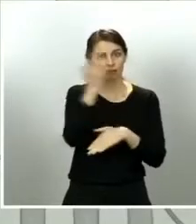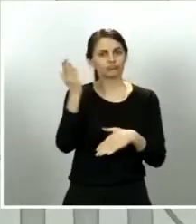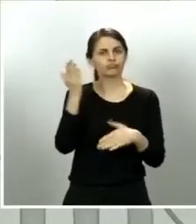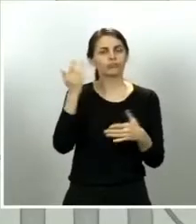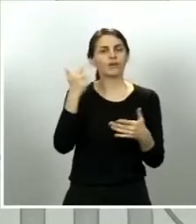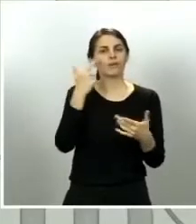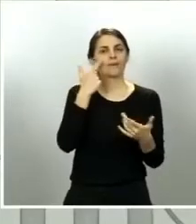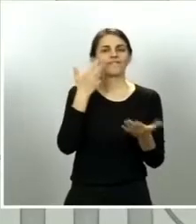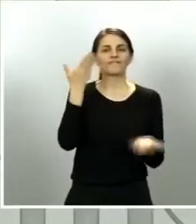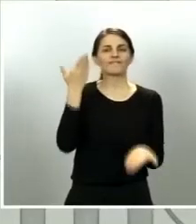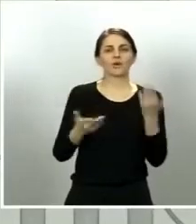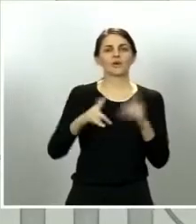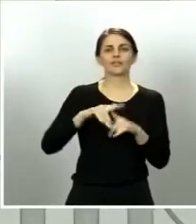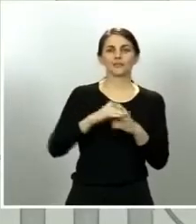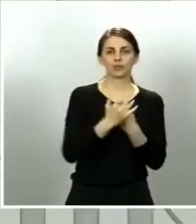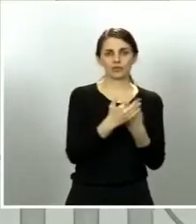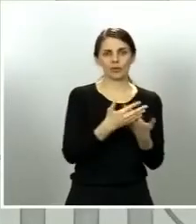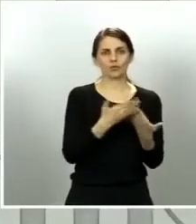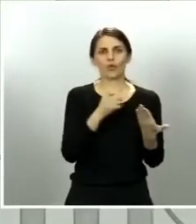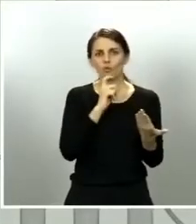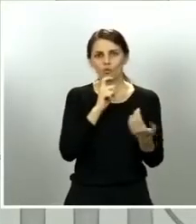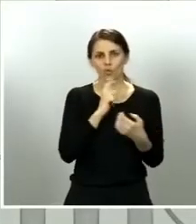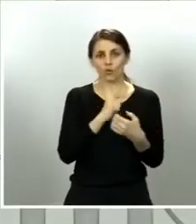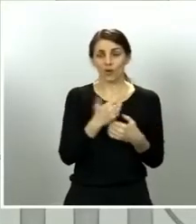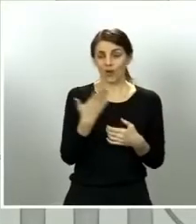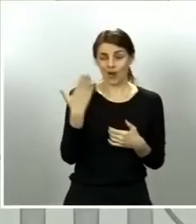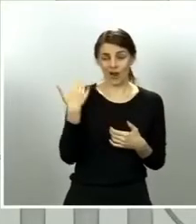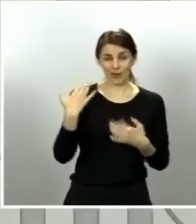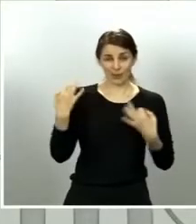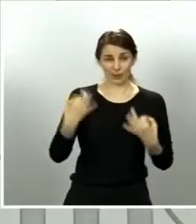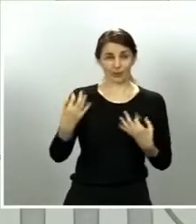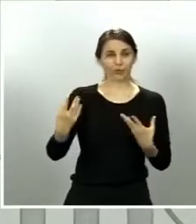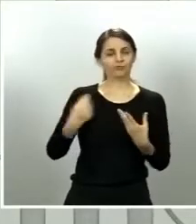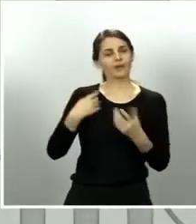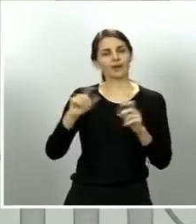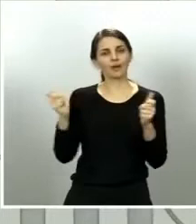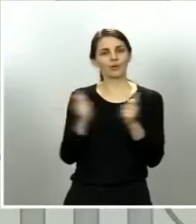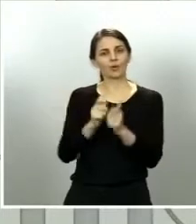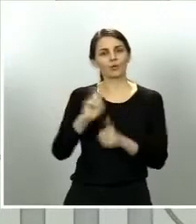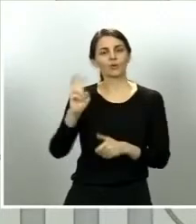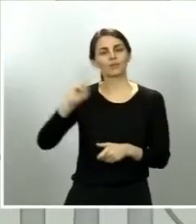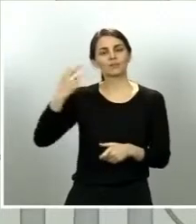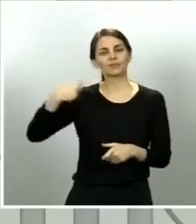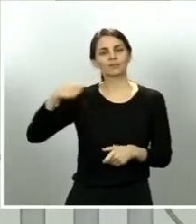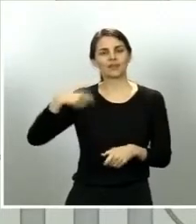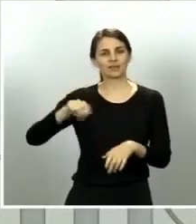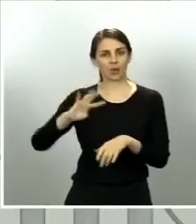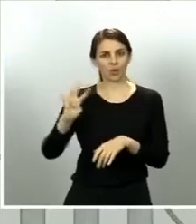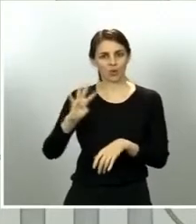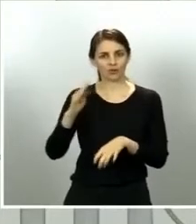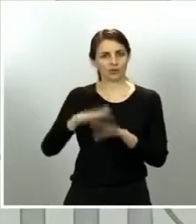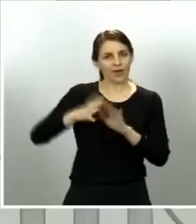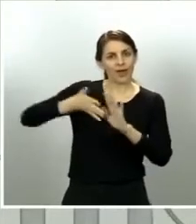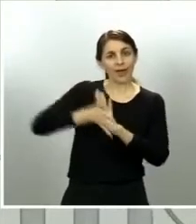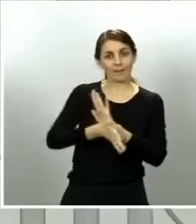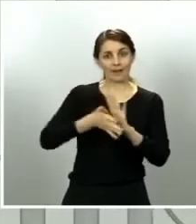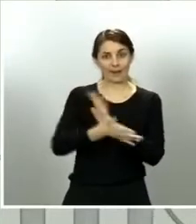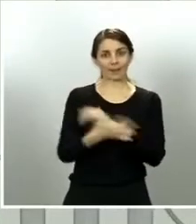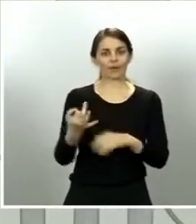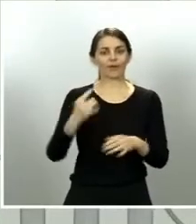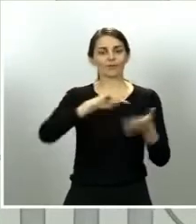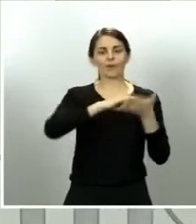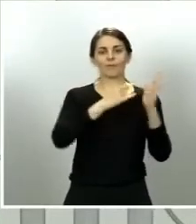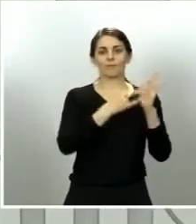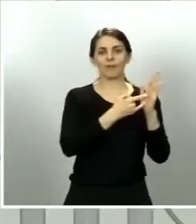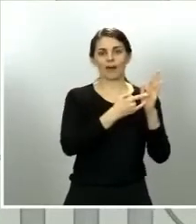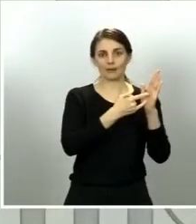tuve ocasión de explicarles, junto con la vicepresidenta cuarta, los detalles fundamentales del plan de